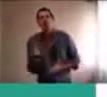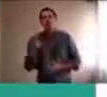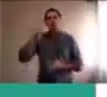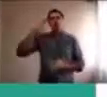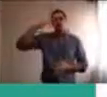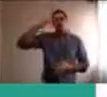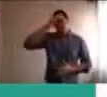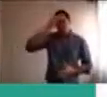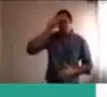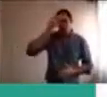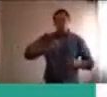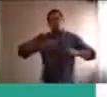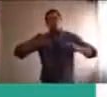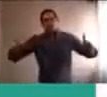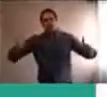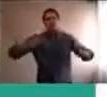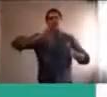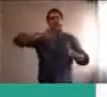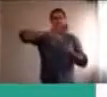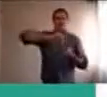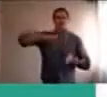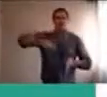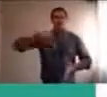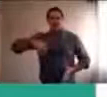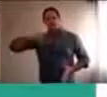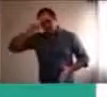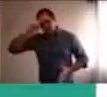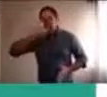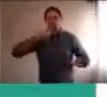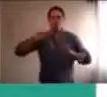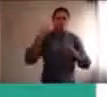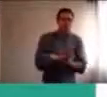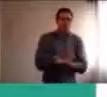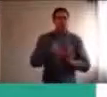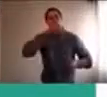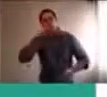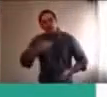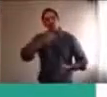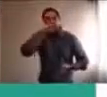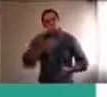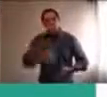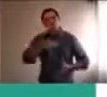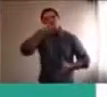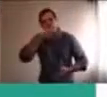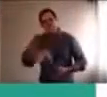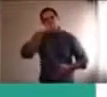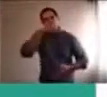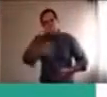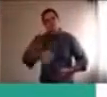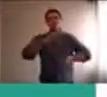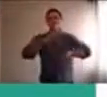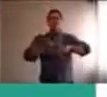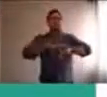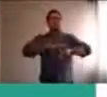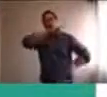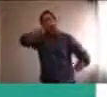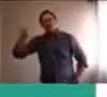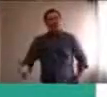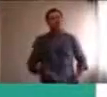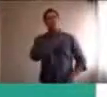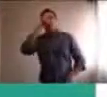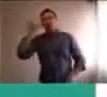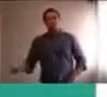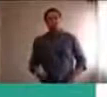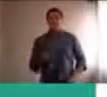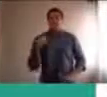países, en el nuestro, y esto se escucha, todo el tiempo, todo el tiempo, si uno tuviese, la televisión prendida, estaría, este